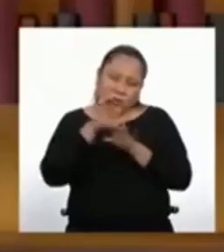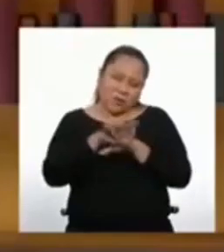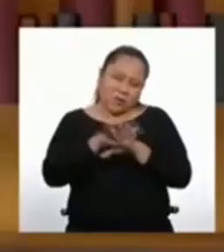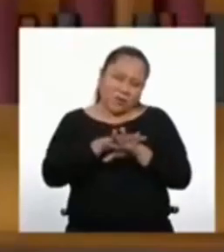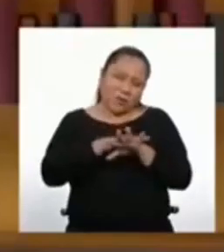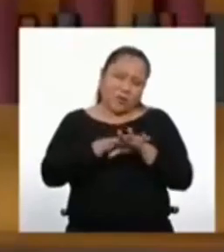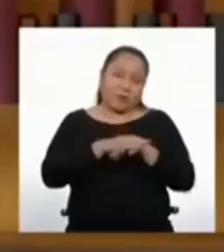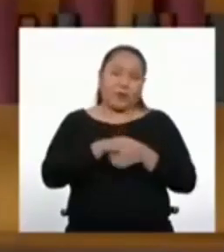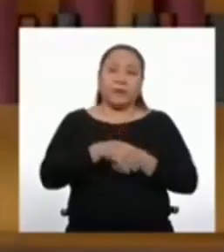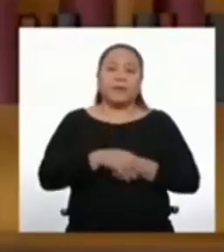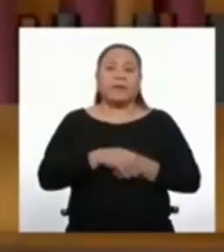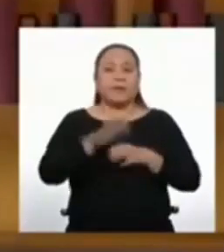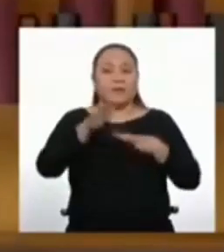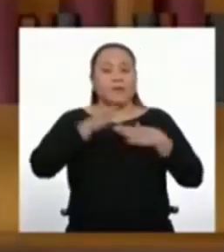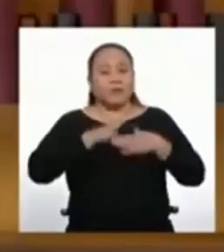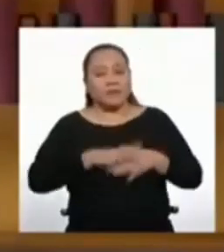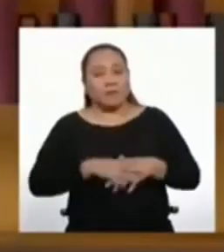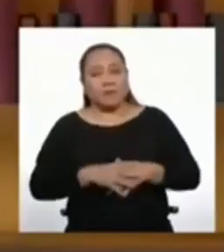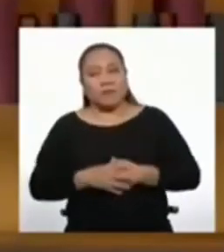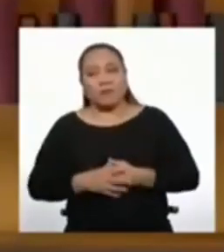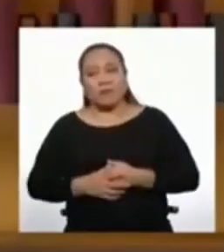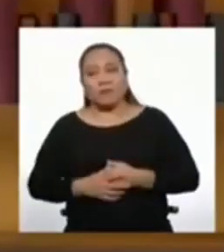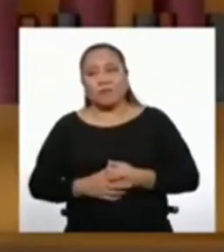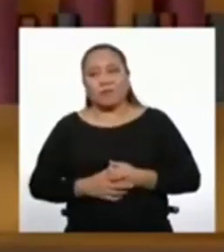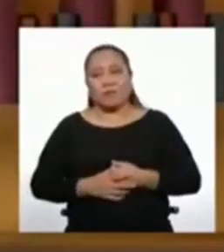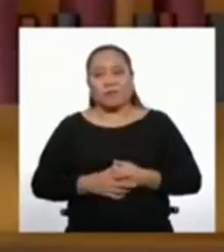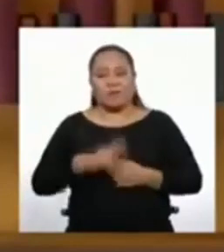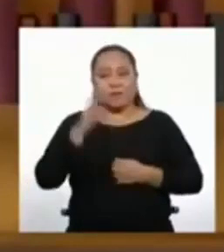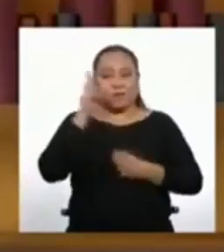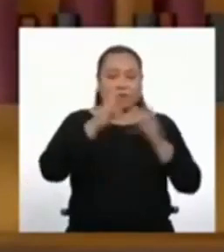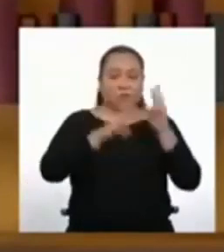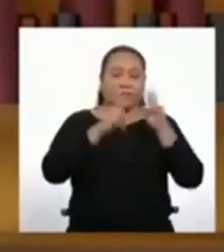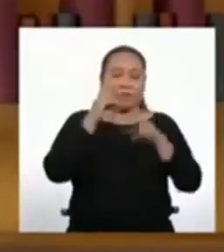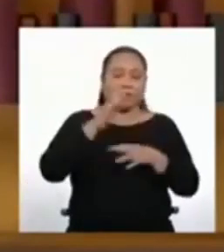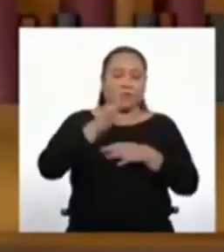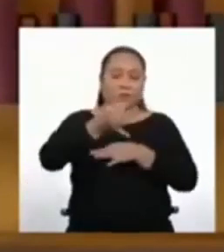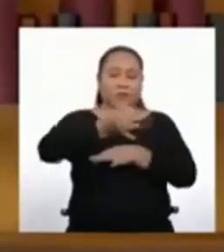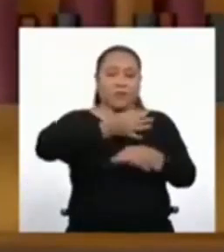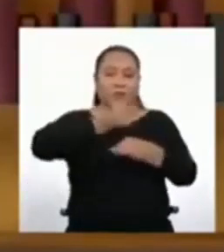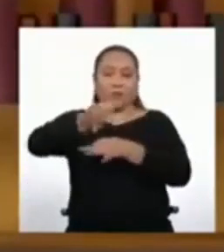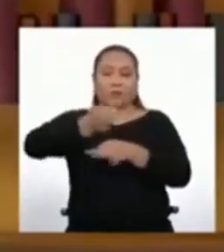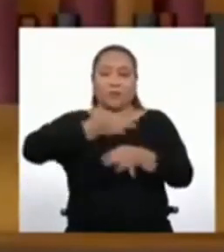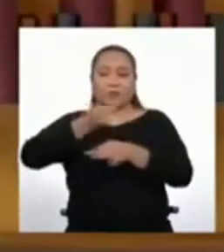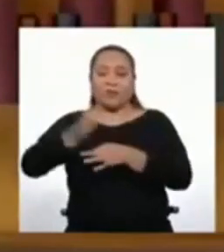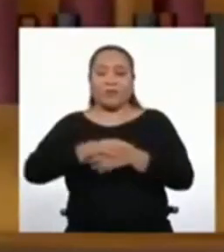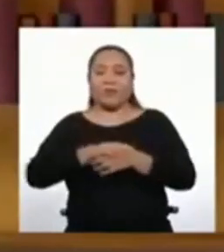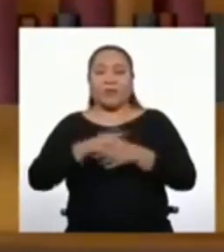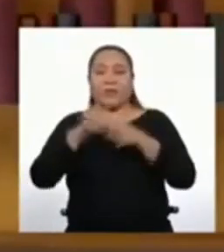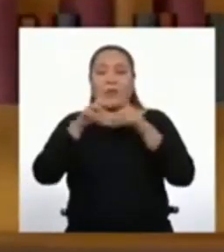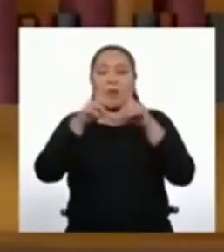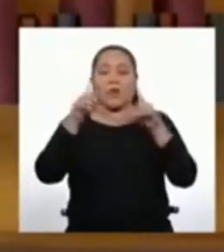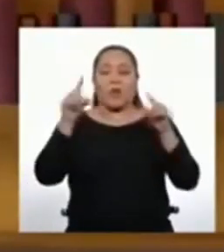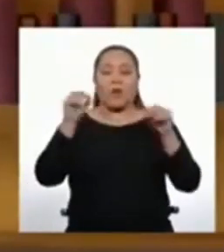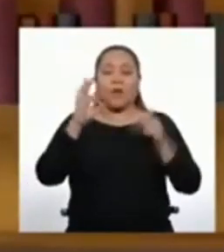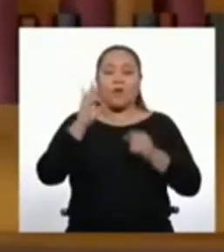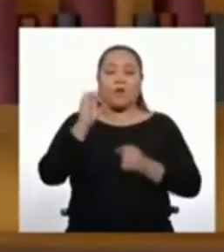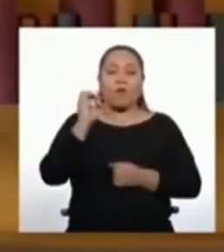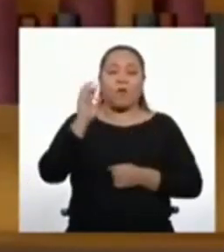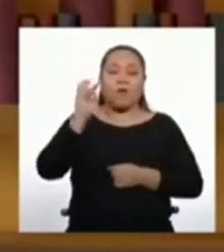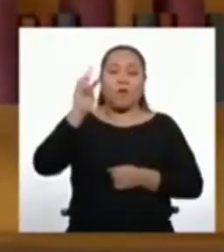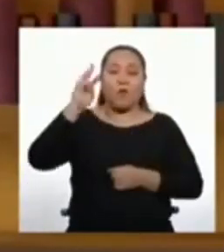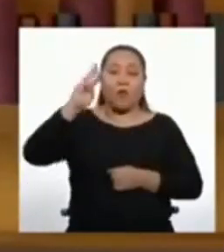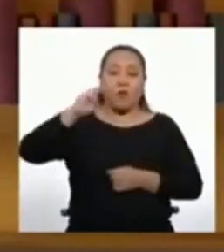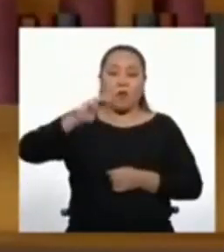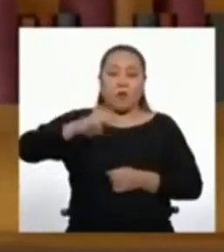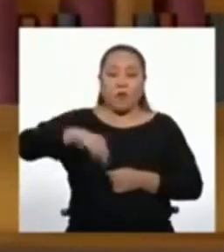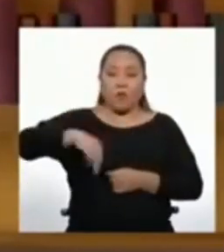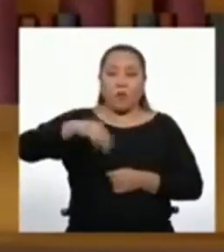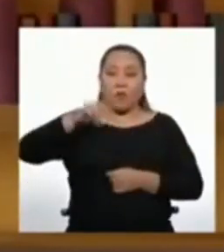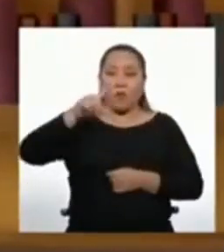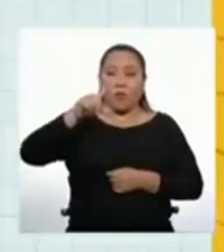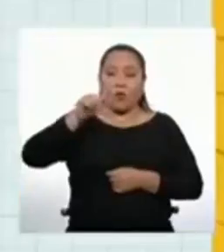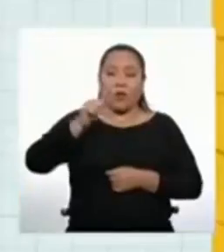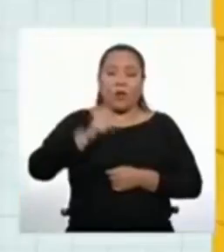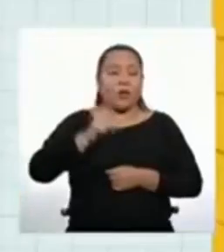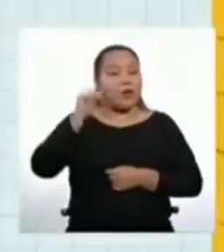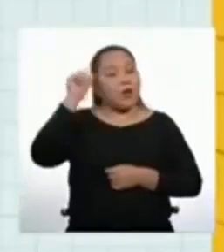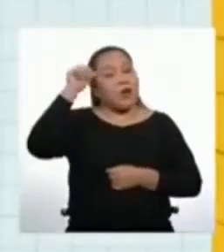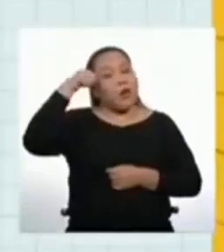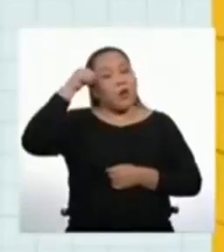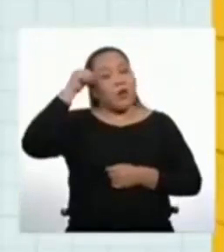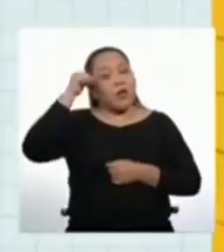despacio. Tranquila, Yanira. Vamos a reemplazar los valores en la fórmula juntos. Recordemos la progresión que estamos trabajando.